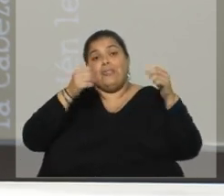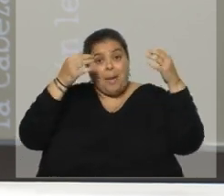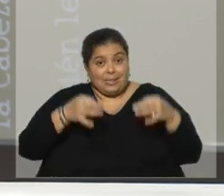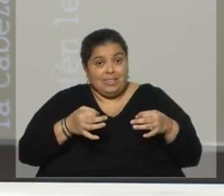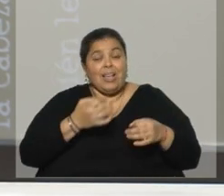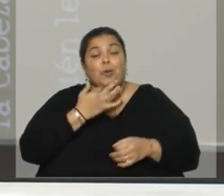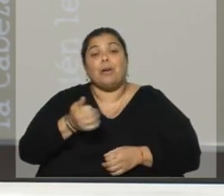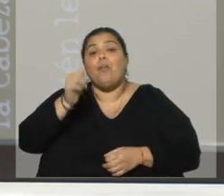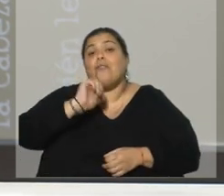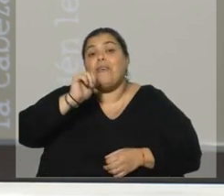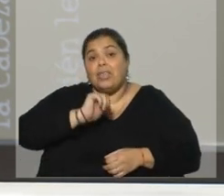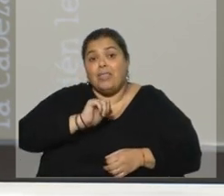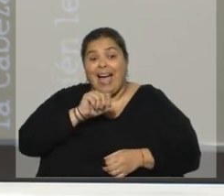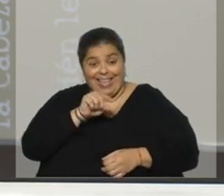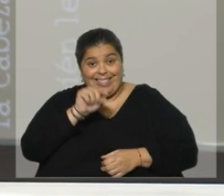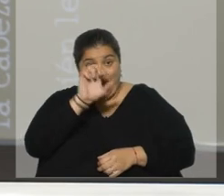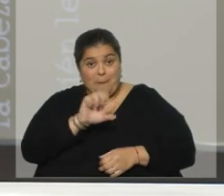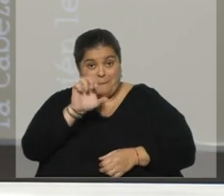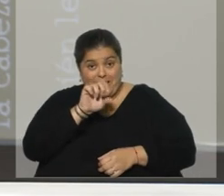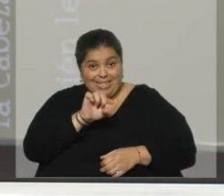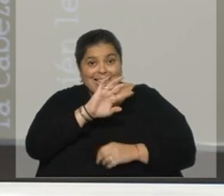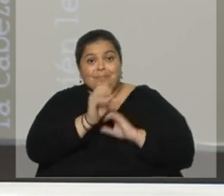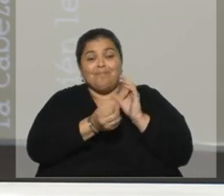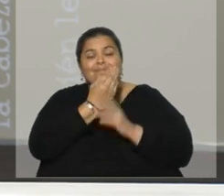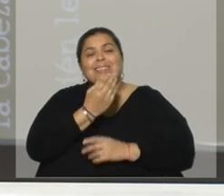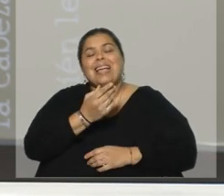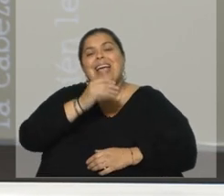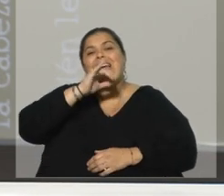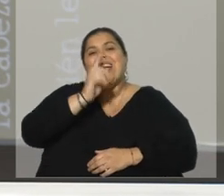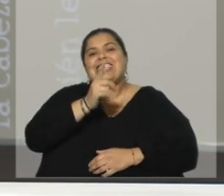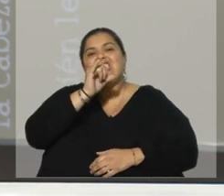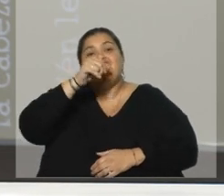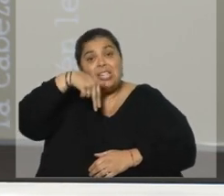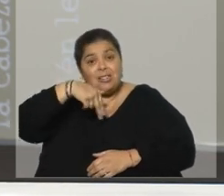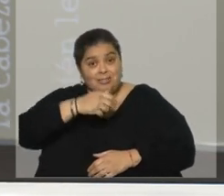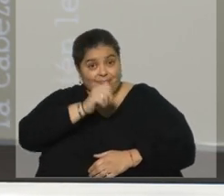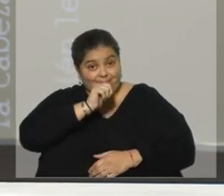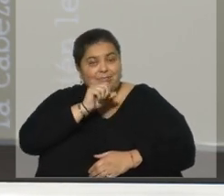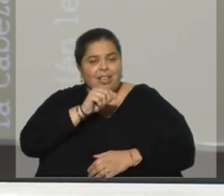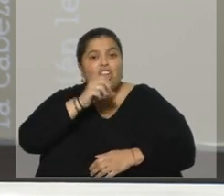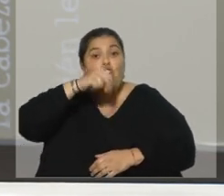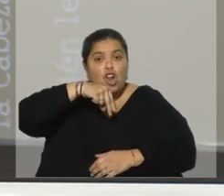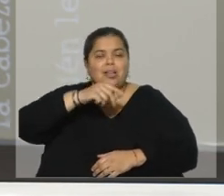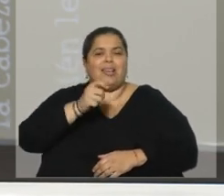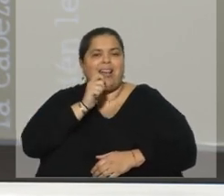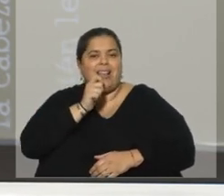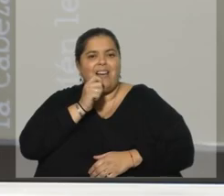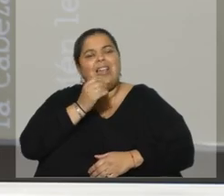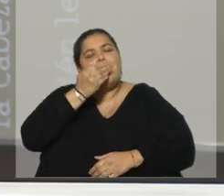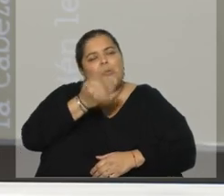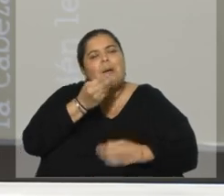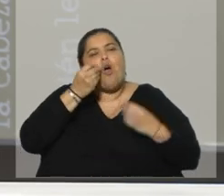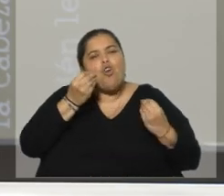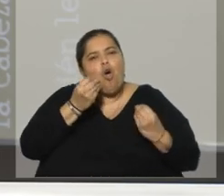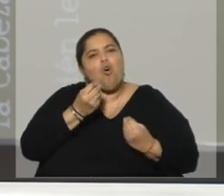bebida, esta empresa en particular desarrolló un gin con cannabis y le preguntamos a Andrés Rubino justamente cómo surge este producto y qué